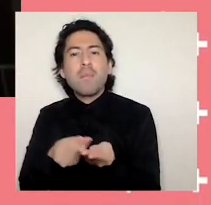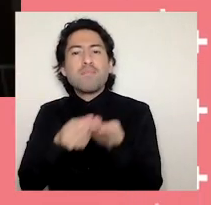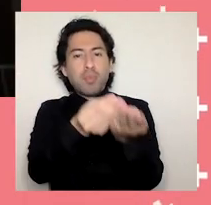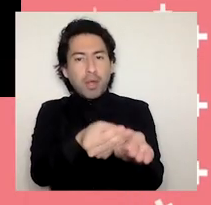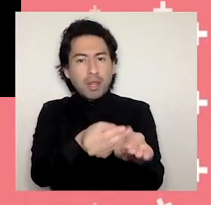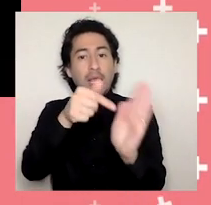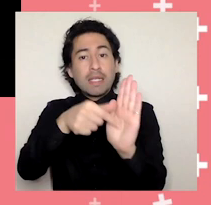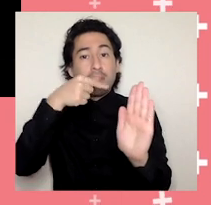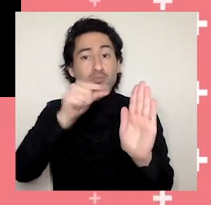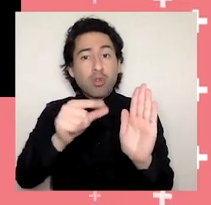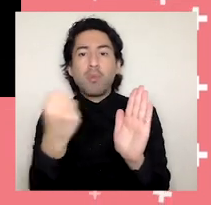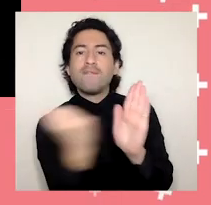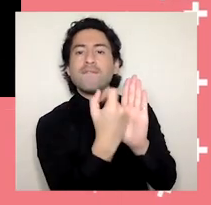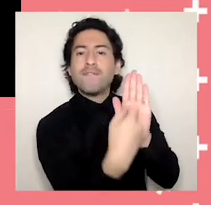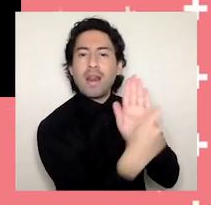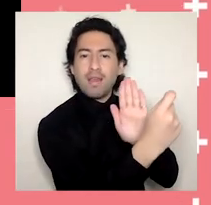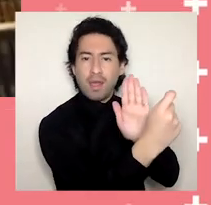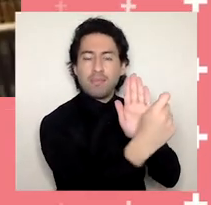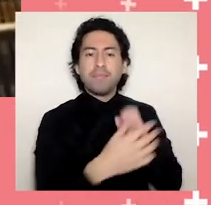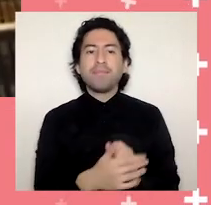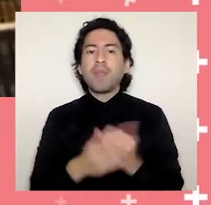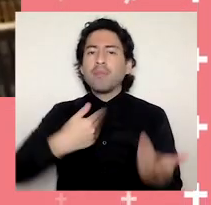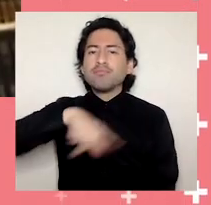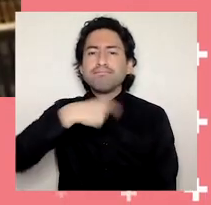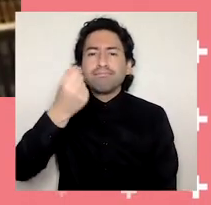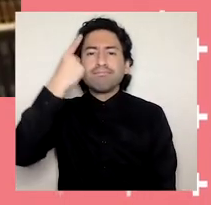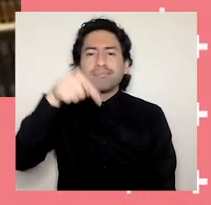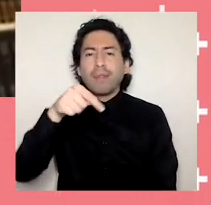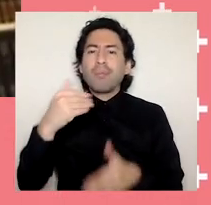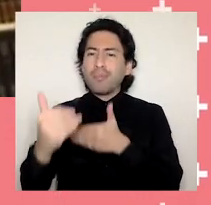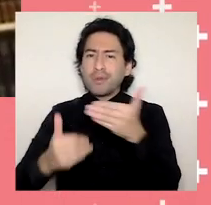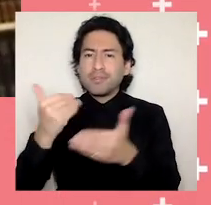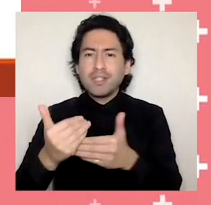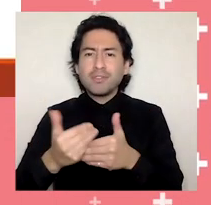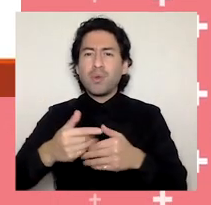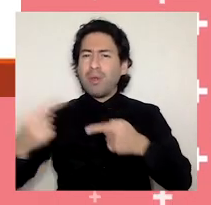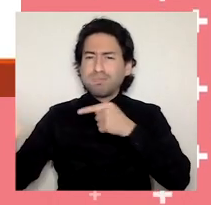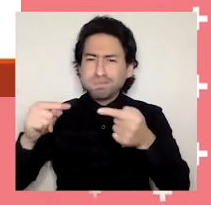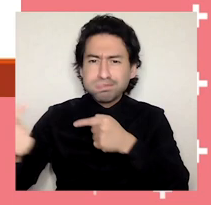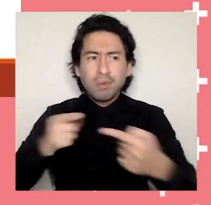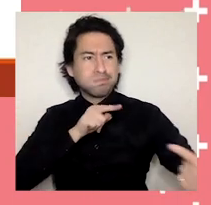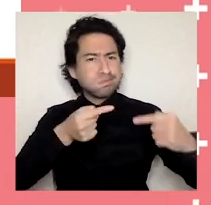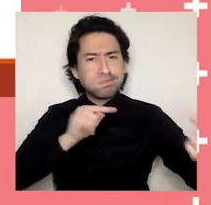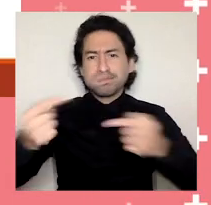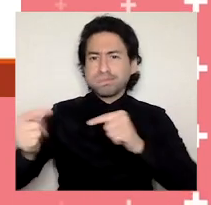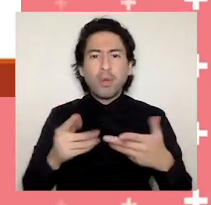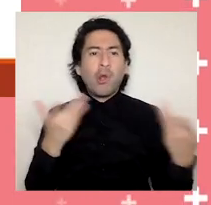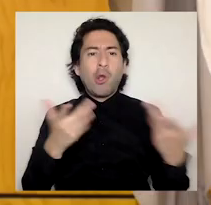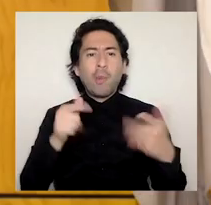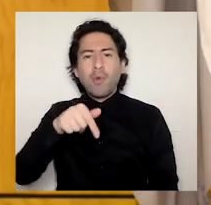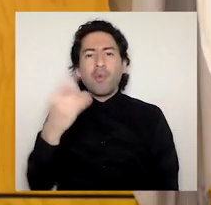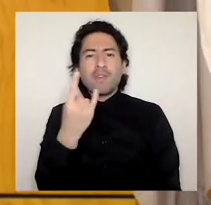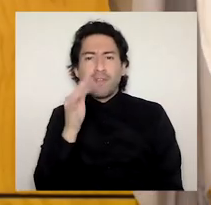respecto del futuro de nuestra institución que atendiendo los plazos que impone la ley 21.094